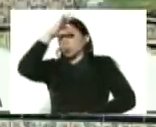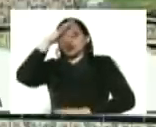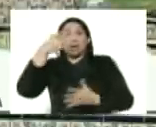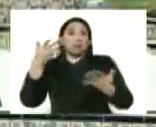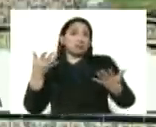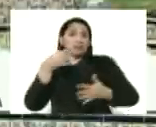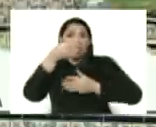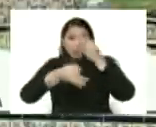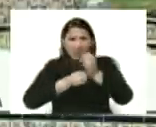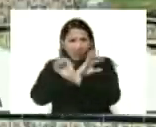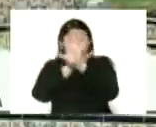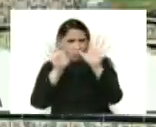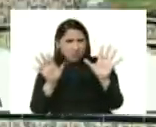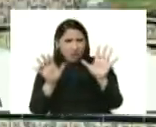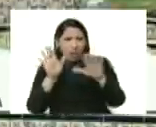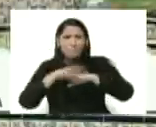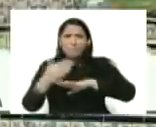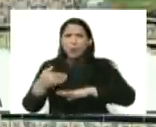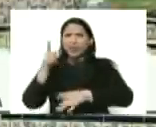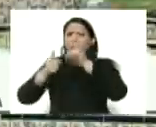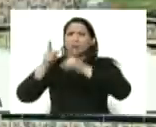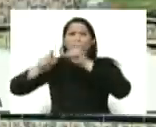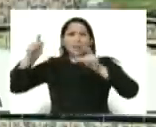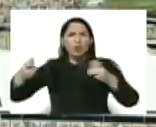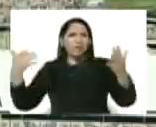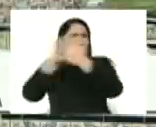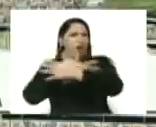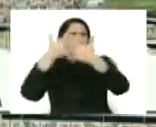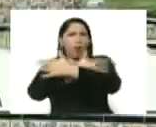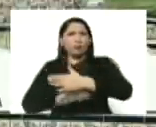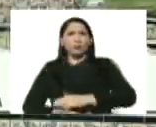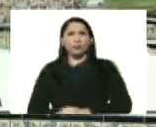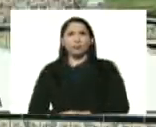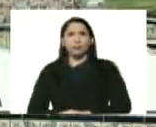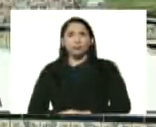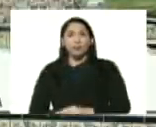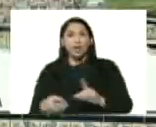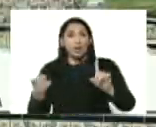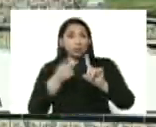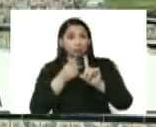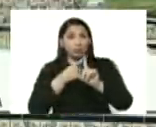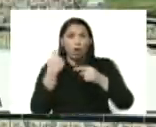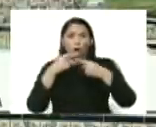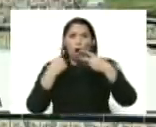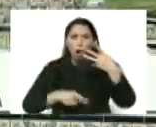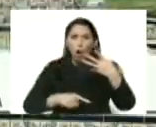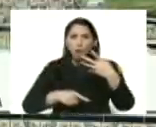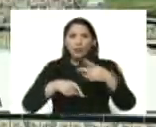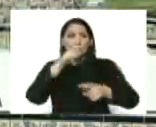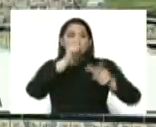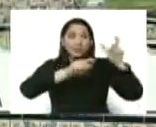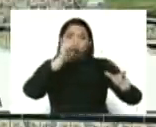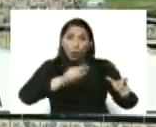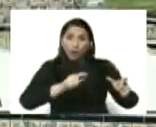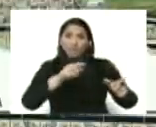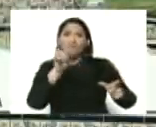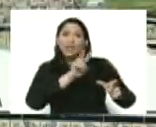explicado bien, porque había confusión, había confusión, una cosa son los casos venezolanos,